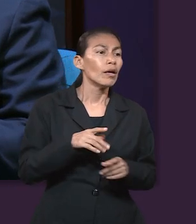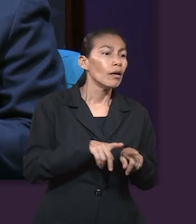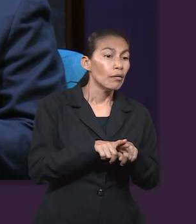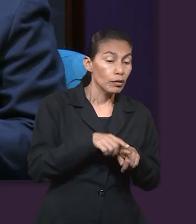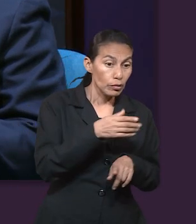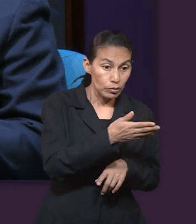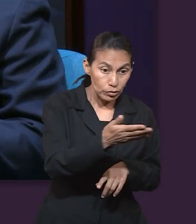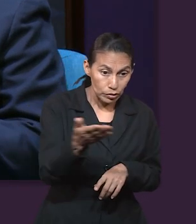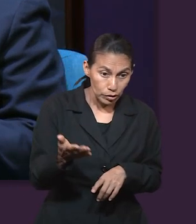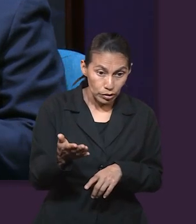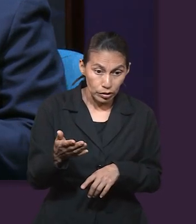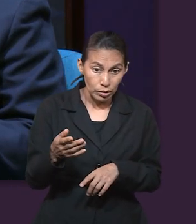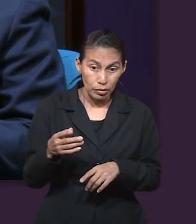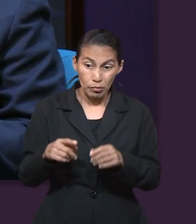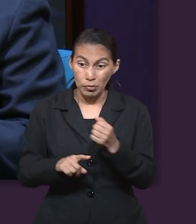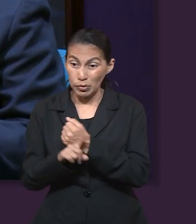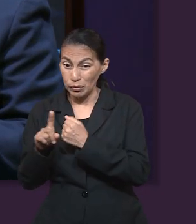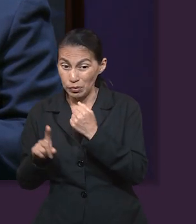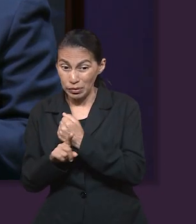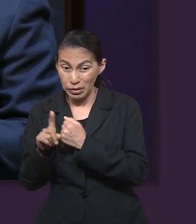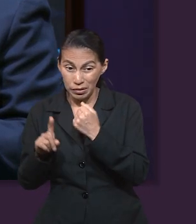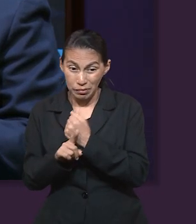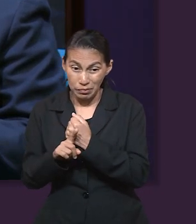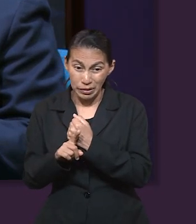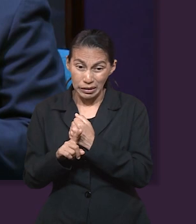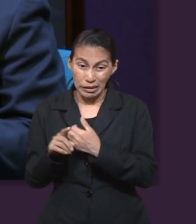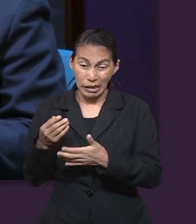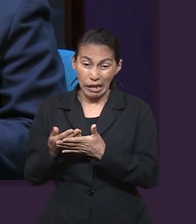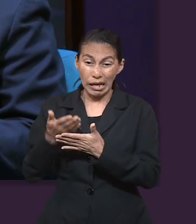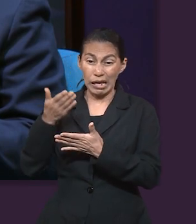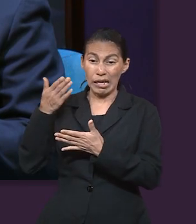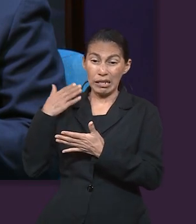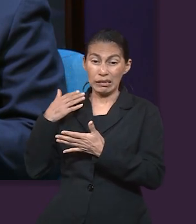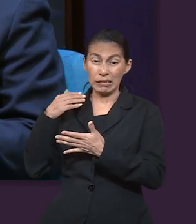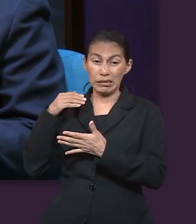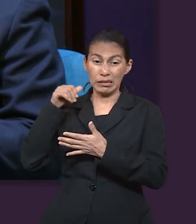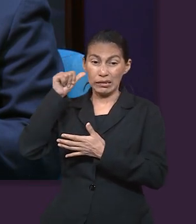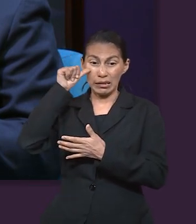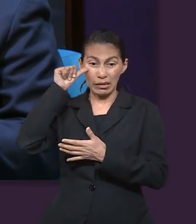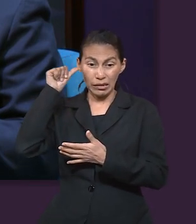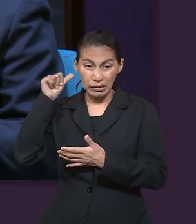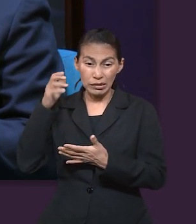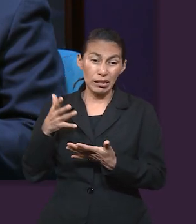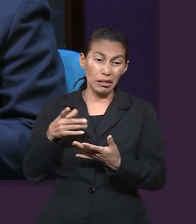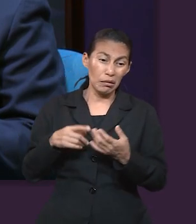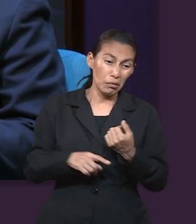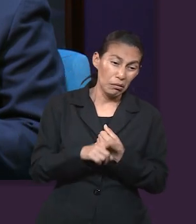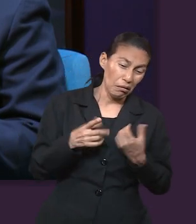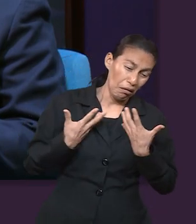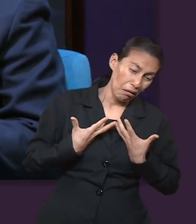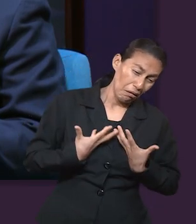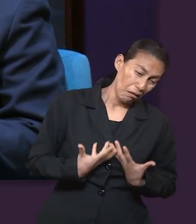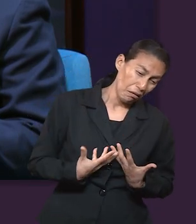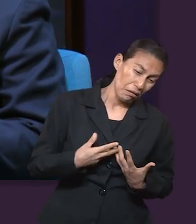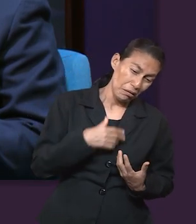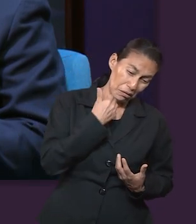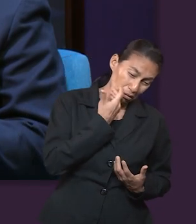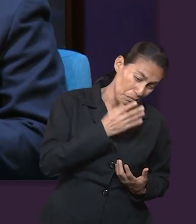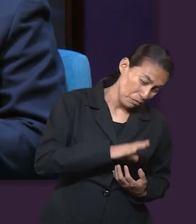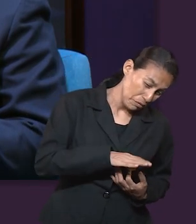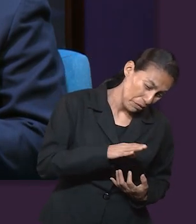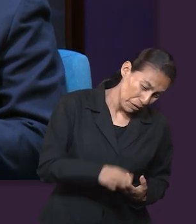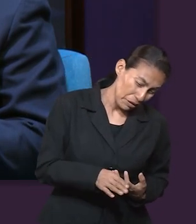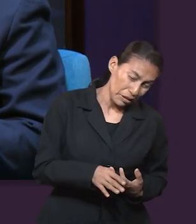tribulación que nos vino en Asia nos abrumó sobremanera hasta que perdí toda esperanza de vivir.